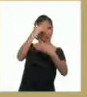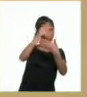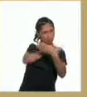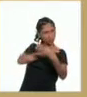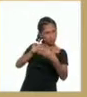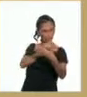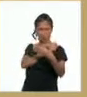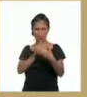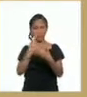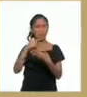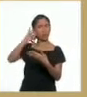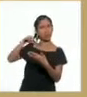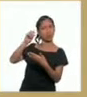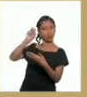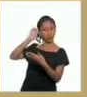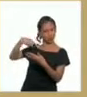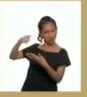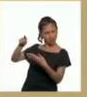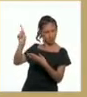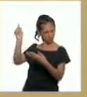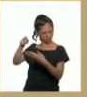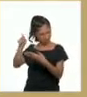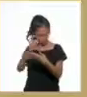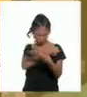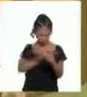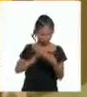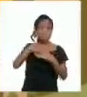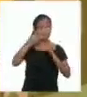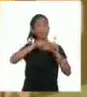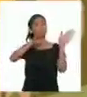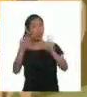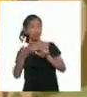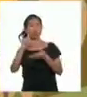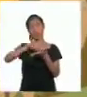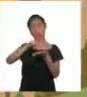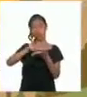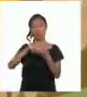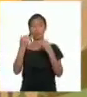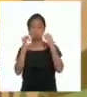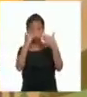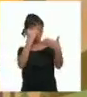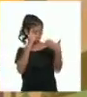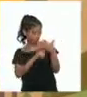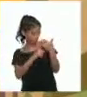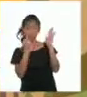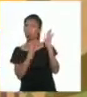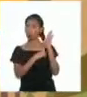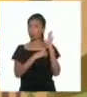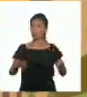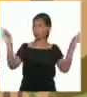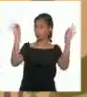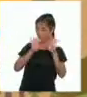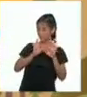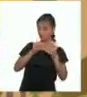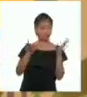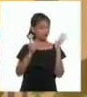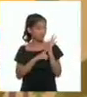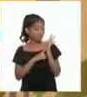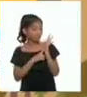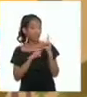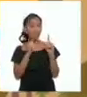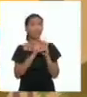murió en Lurín Lima a los 38 años la información que nos brindan estos textos son muy importantes